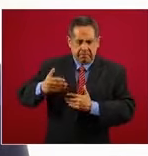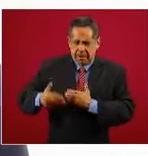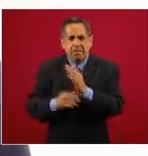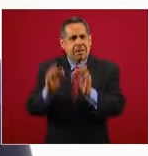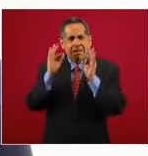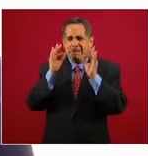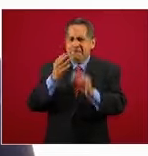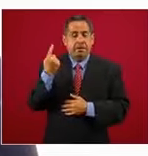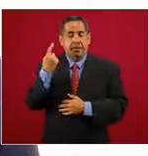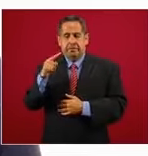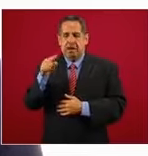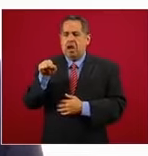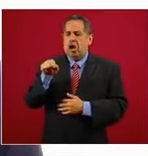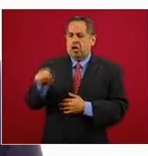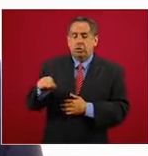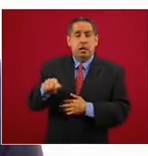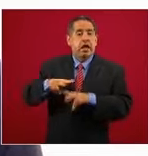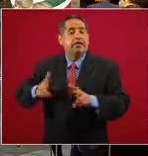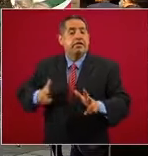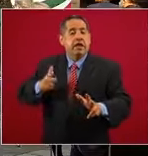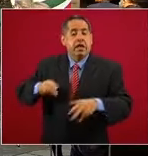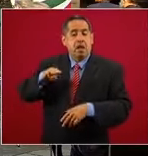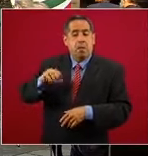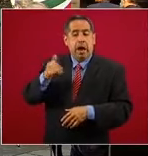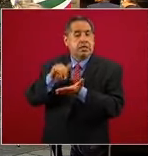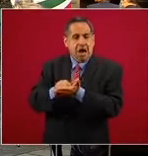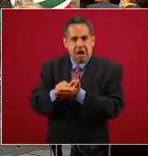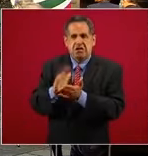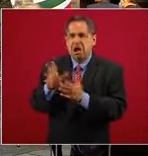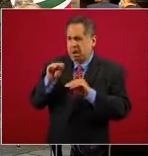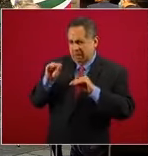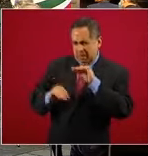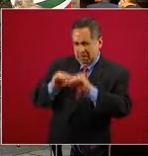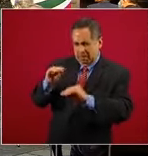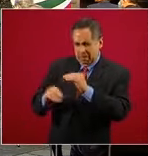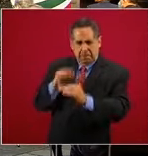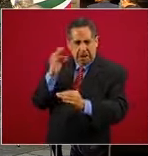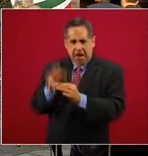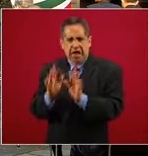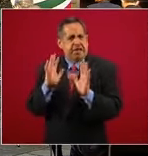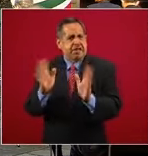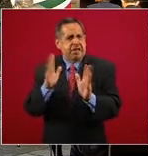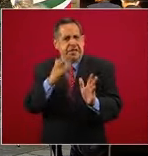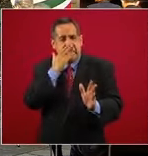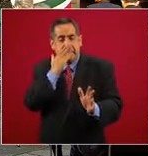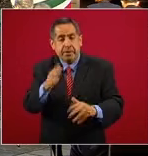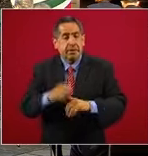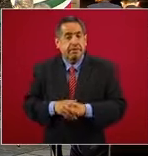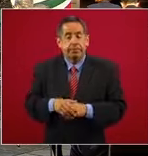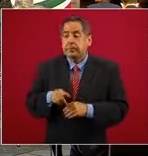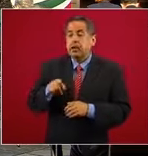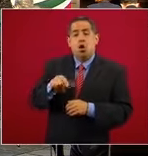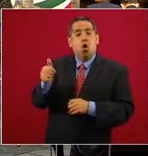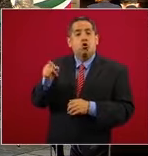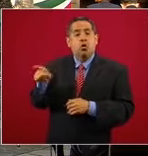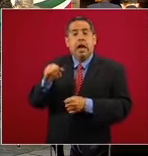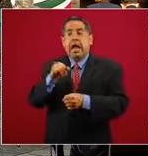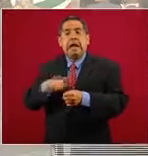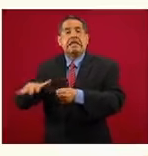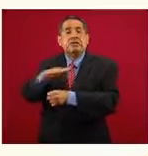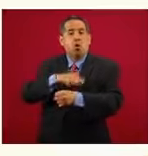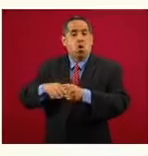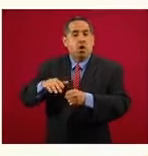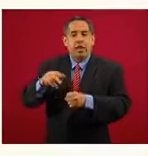trabajos para el Tren Maya. Estamos haciendo realidad el desarrollo del Istmo de Tehuantepec para